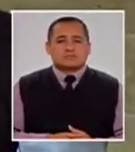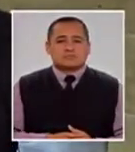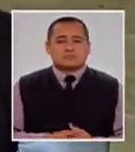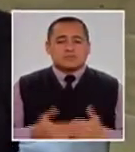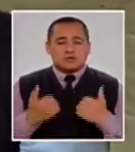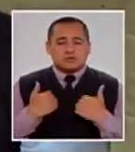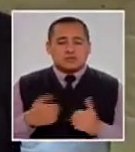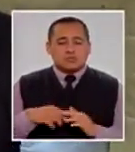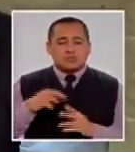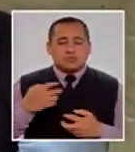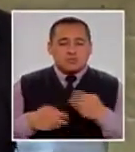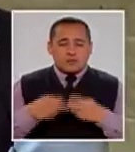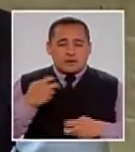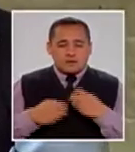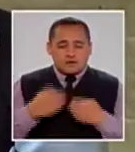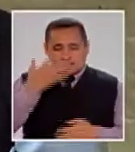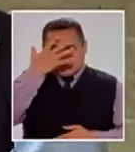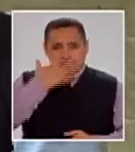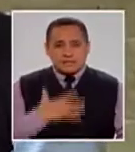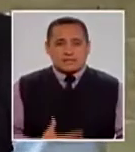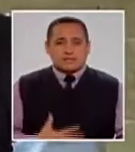Ha reído un problema que él tiene.